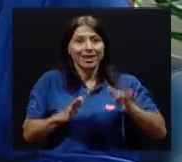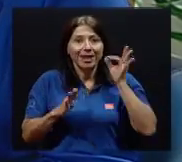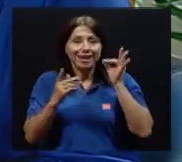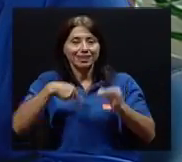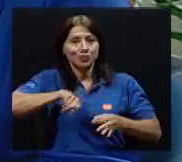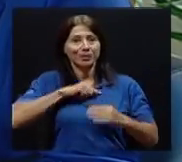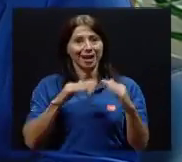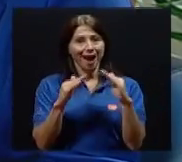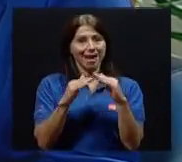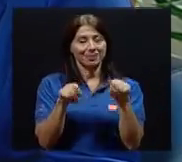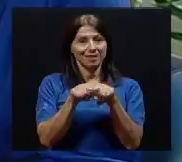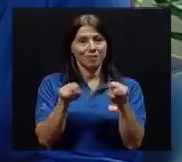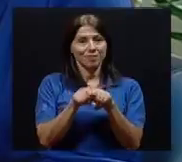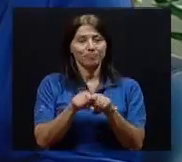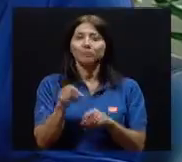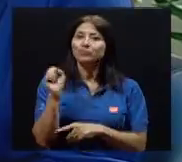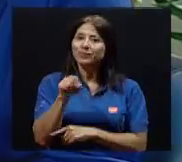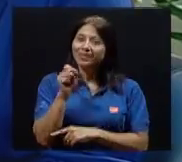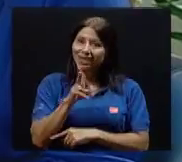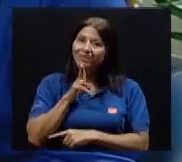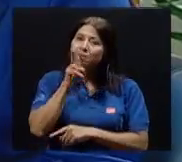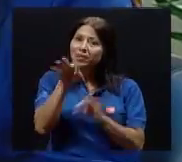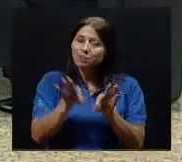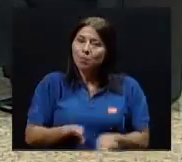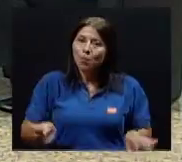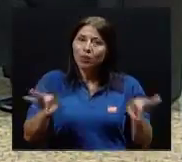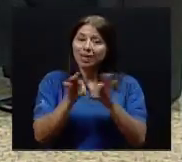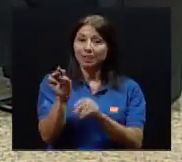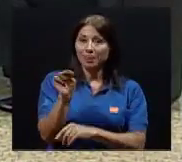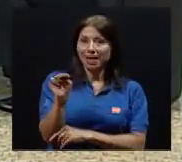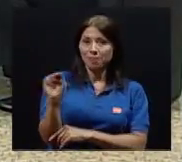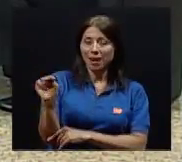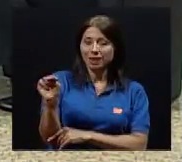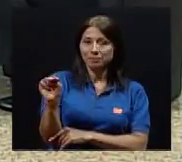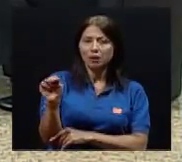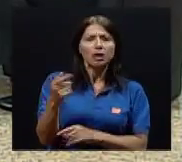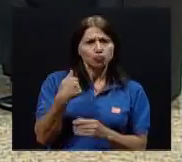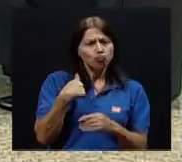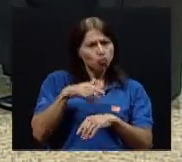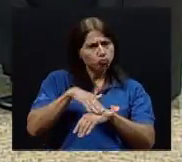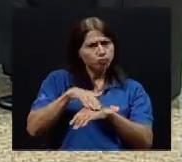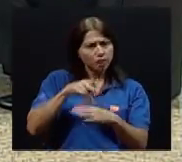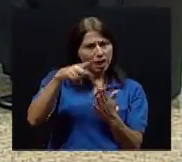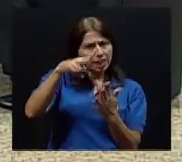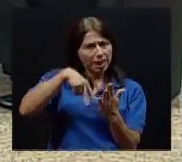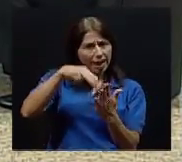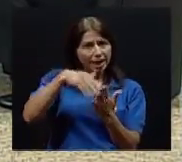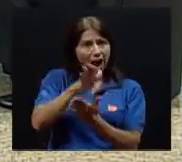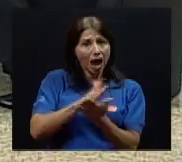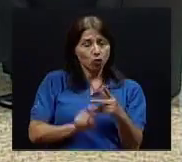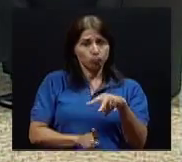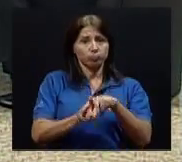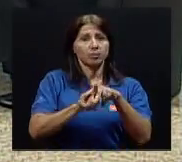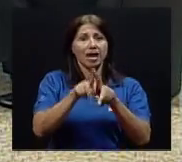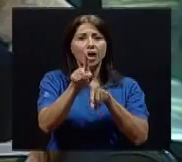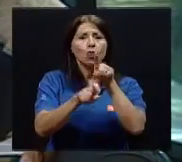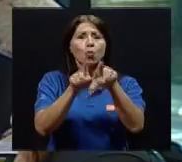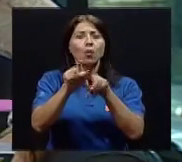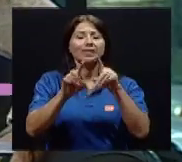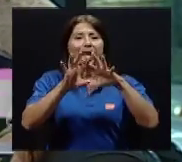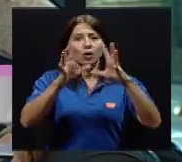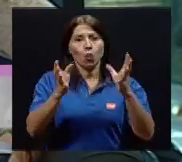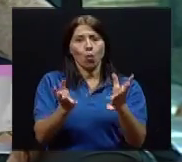es realmente importante, María del Maris. Leyendo una información me voy a permitir leer algo que salió en la encuesta global de salud escolar,